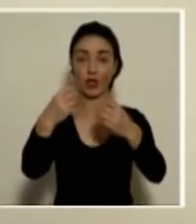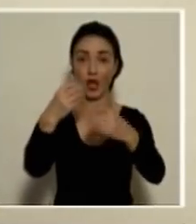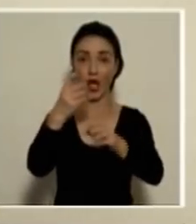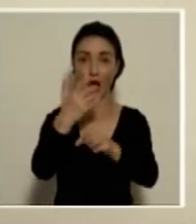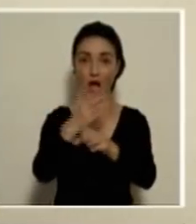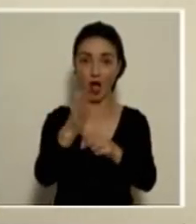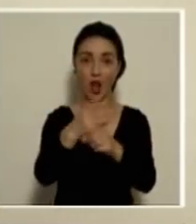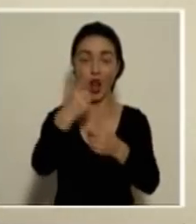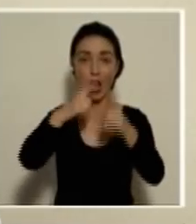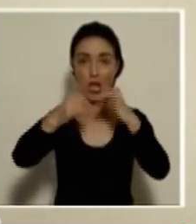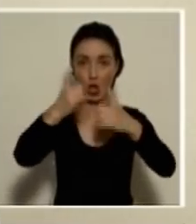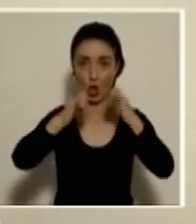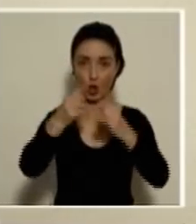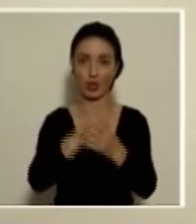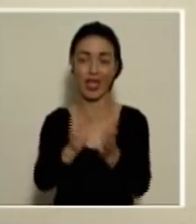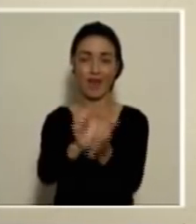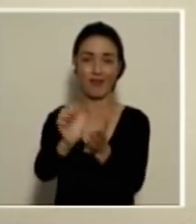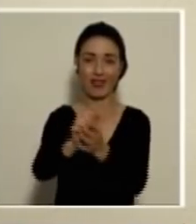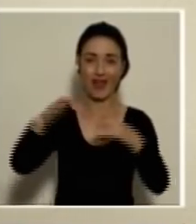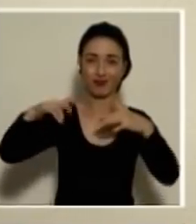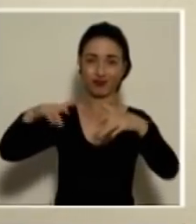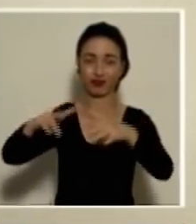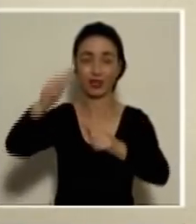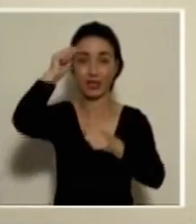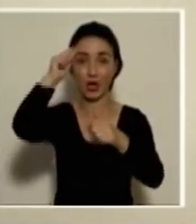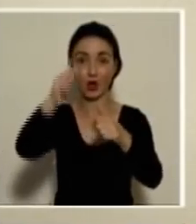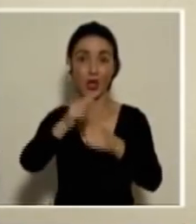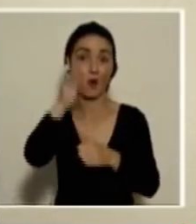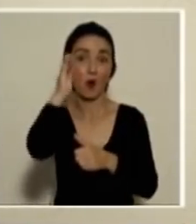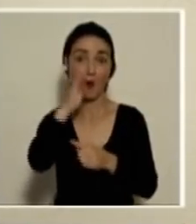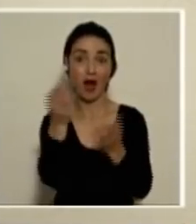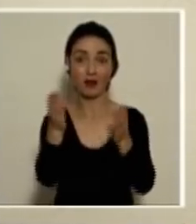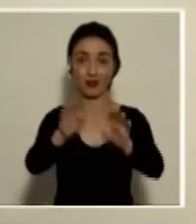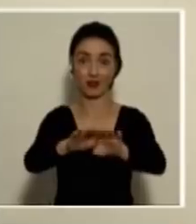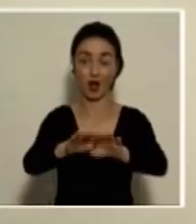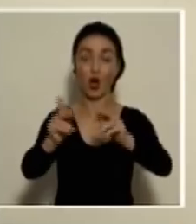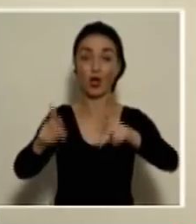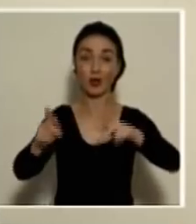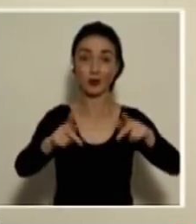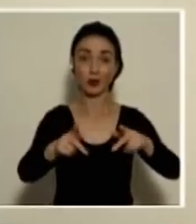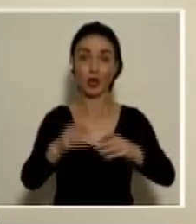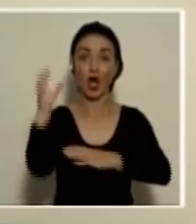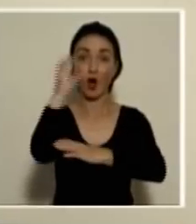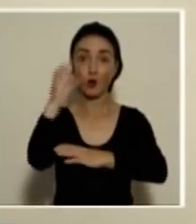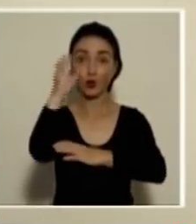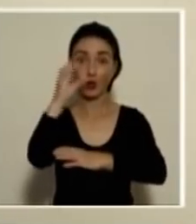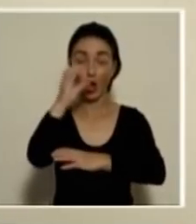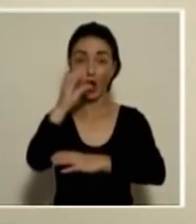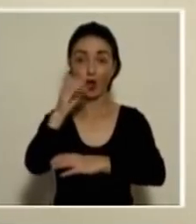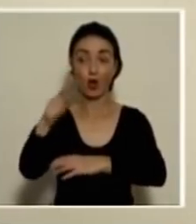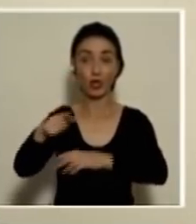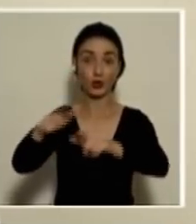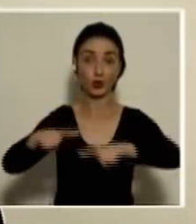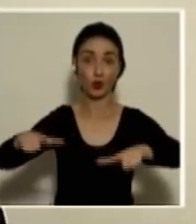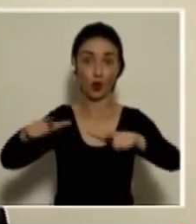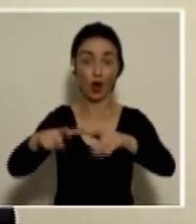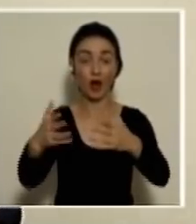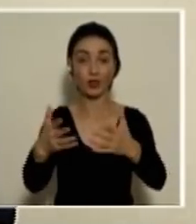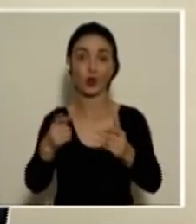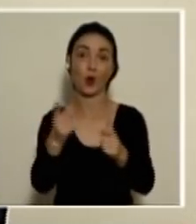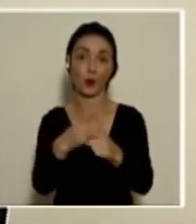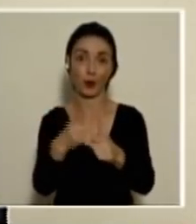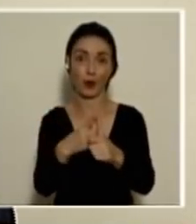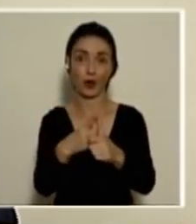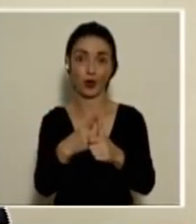licores se den este tipo de aglomeraciones. Recordemos que el tema de los bares está cerrado, entonces las personas han buscado este tipo de circunstancias. Bueno,